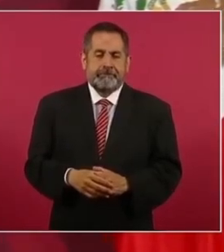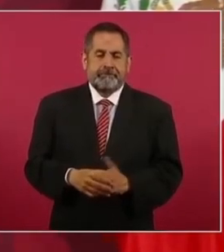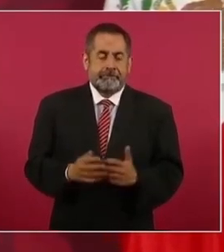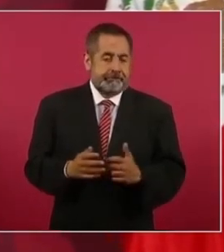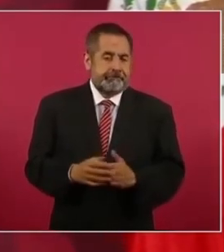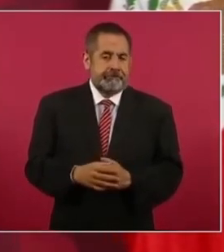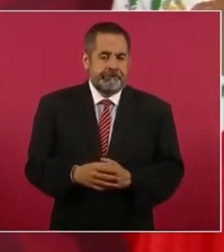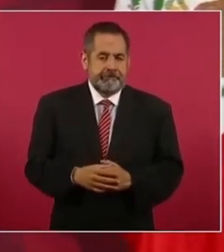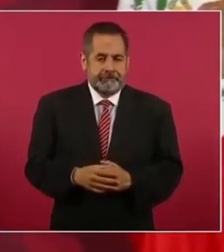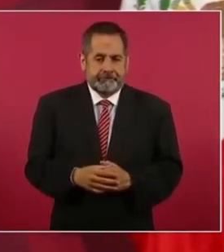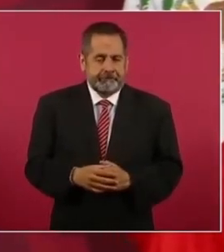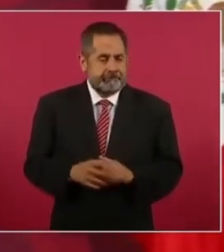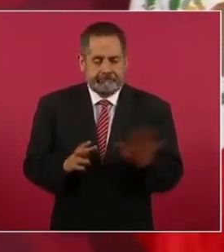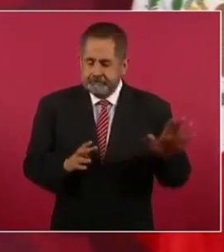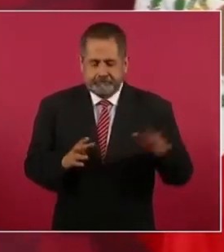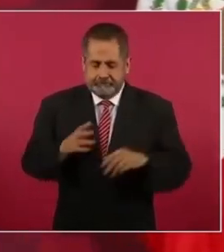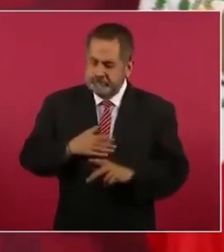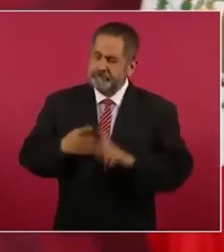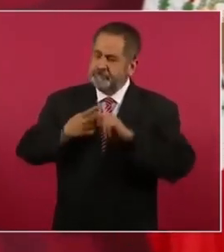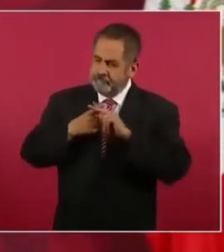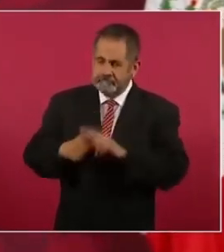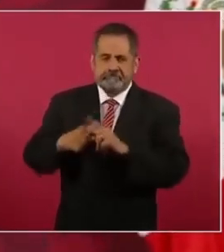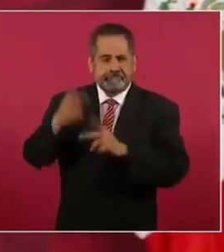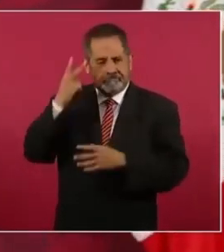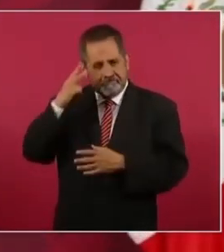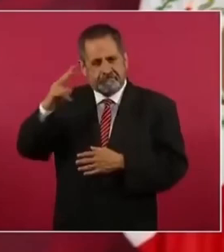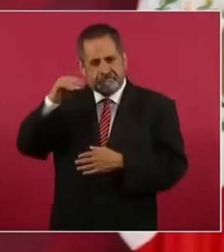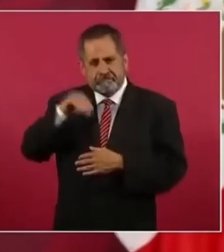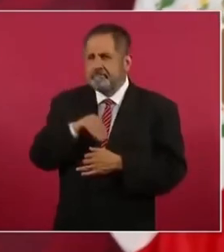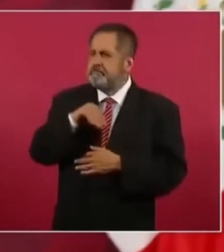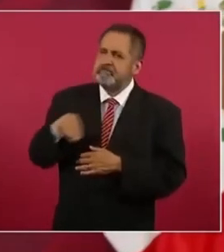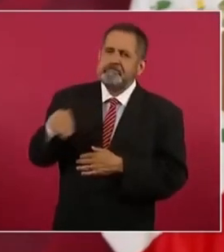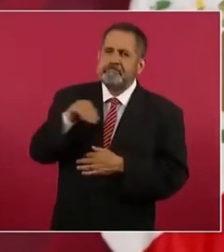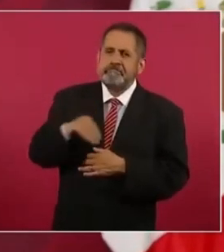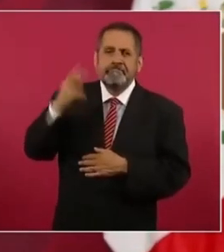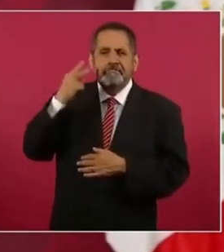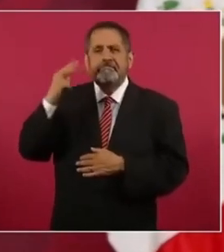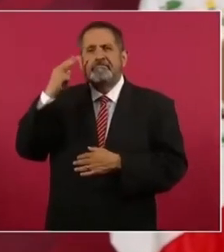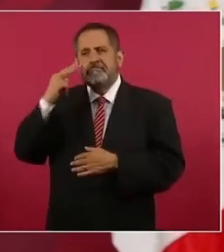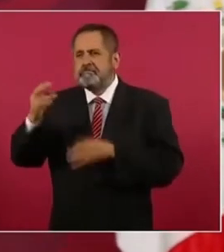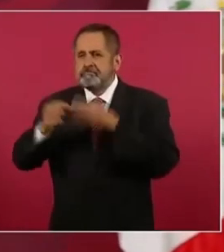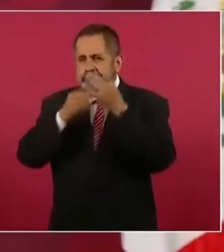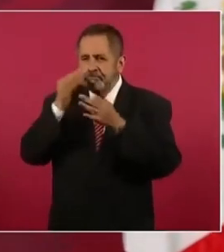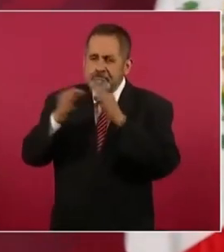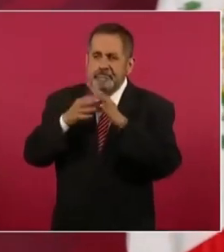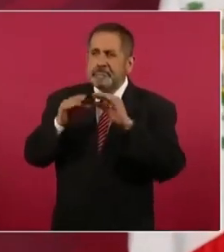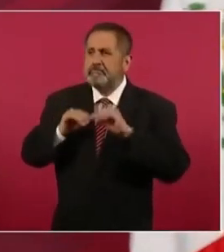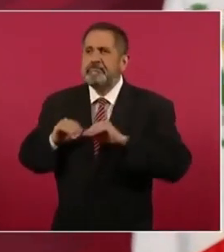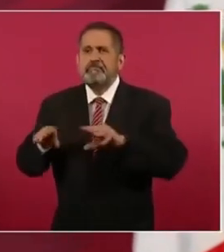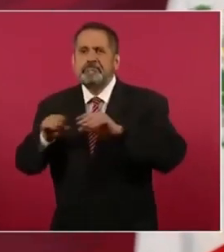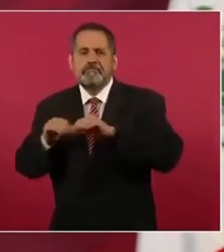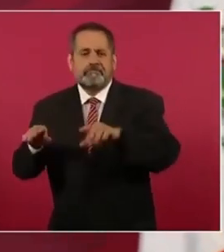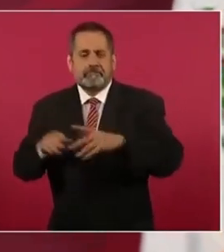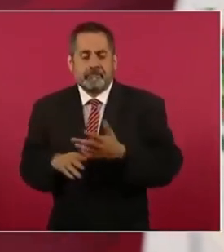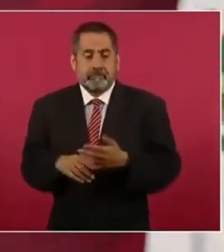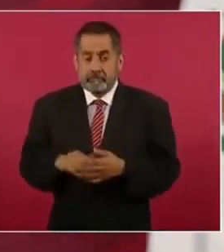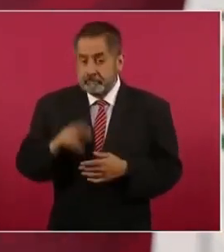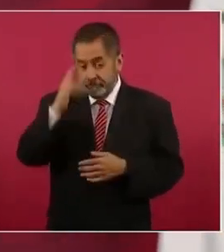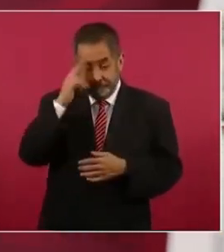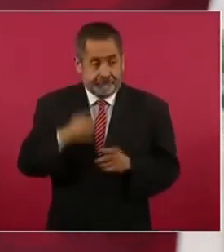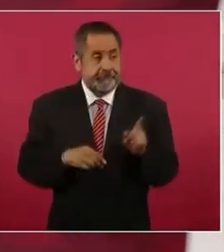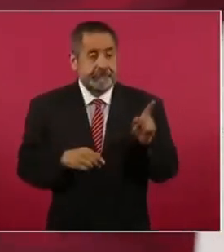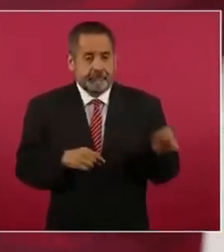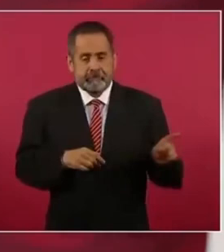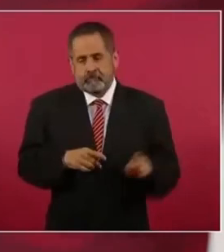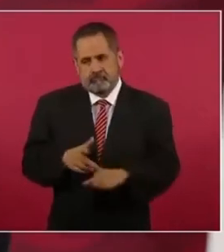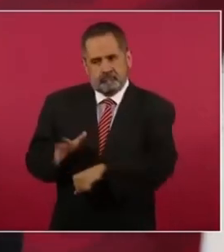Y emprendí una gira por todo el país. Y recuerdo que él me